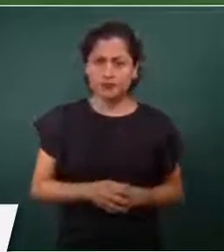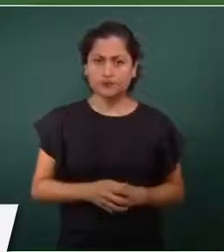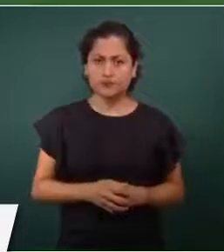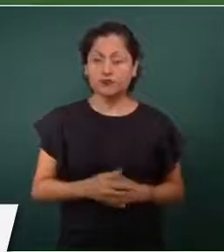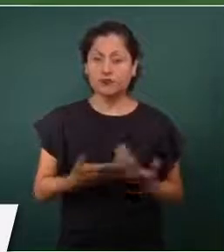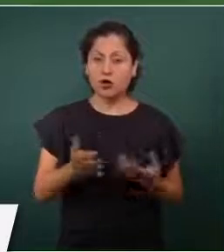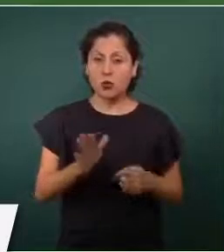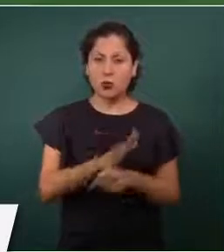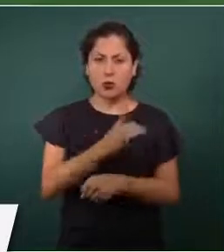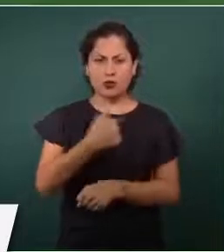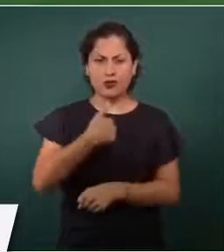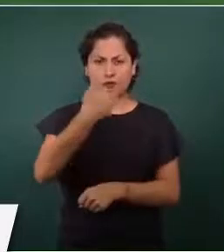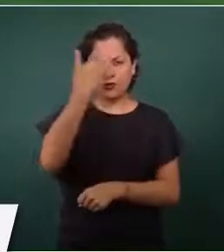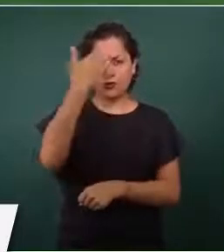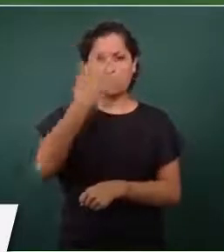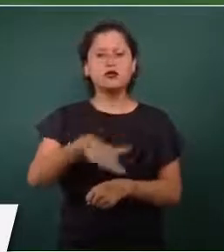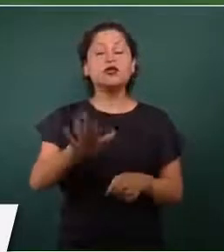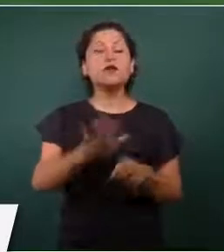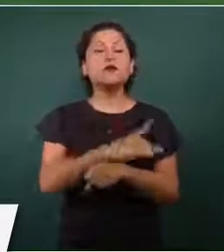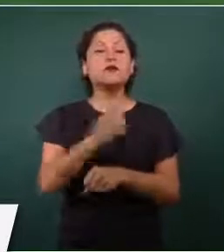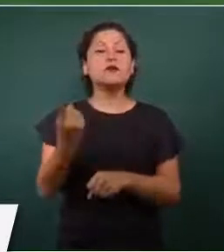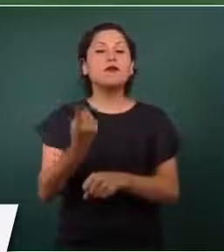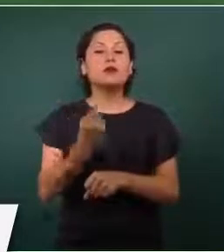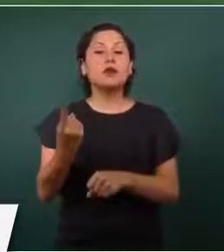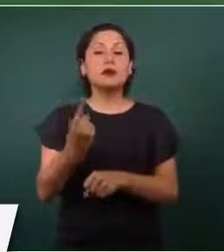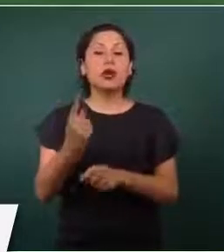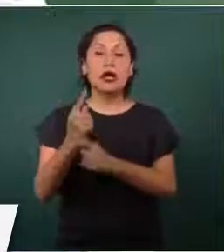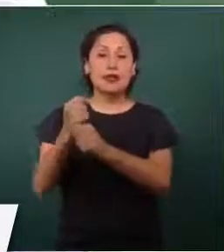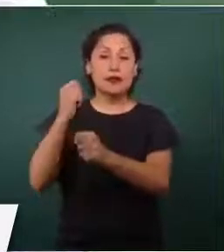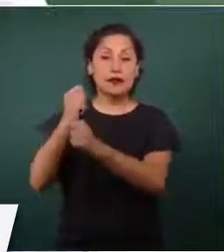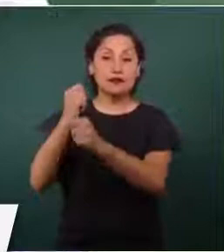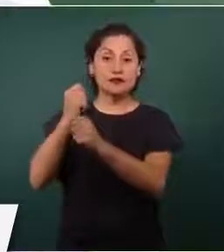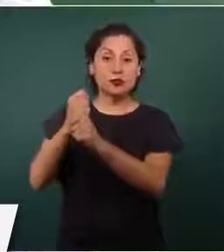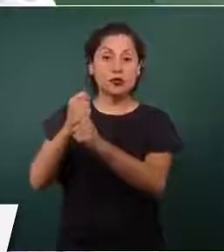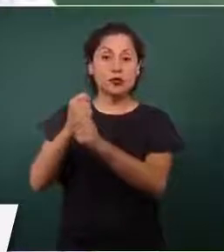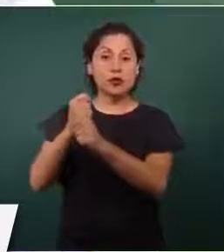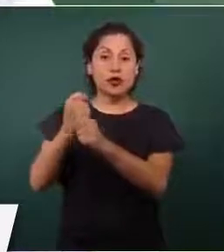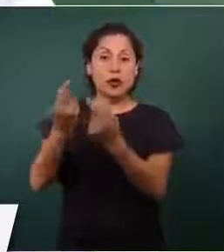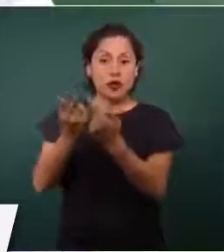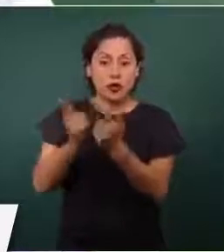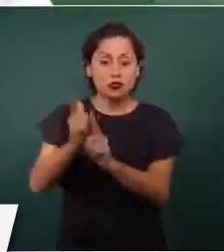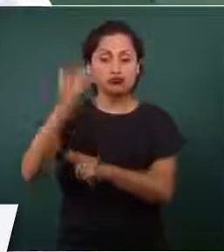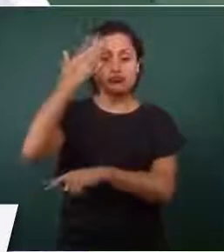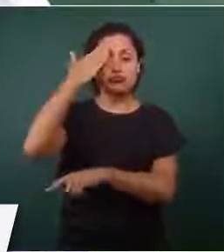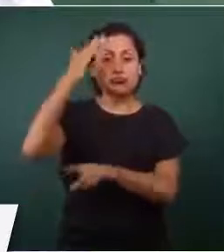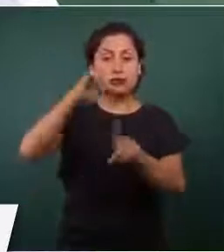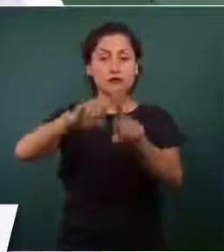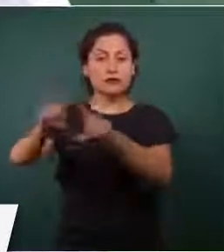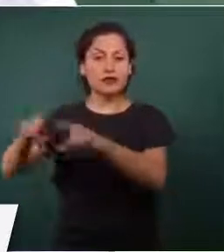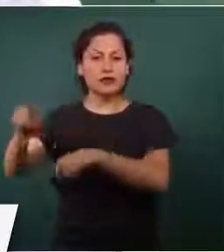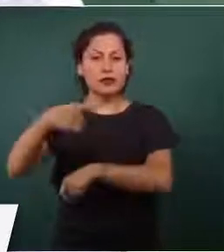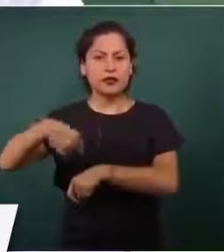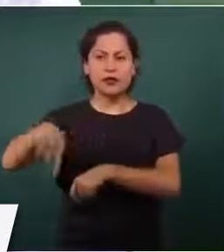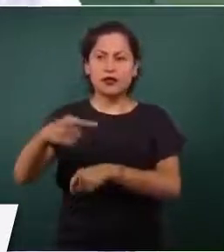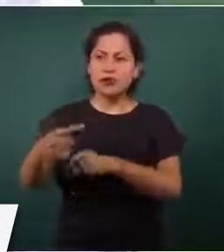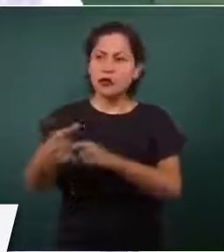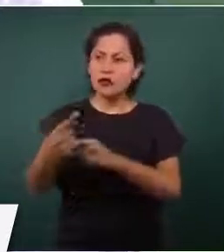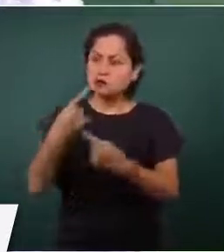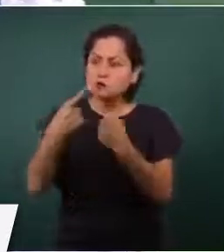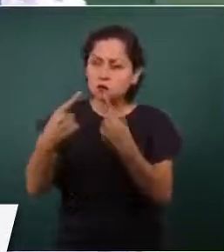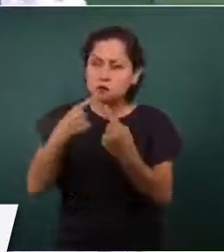permanente con los transportistas y ha disminuido el robo